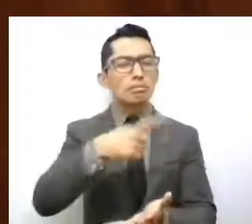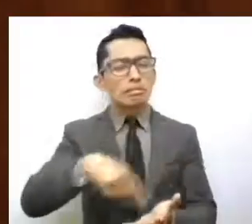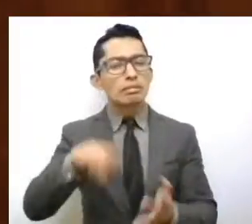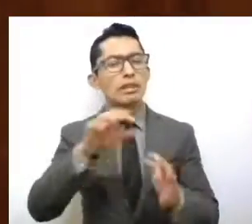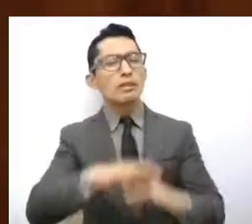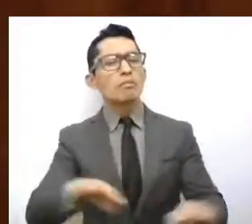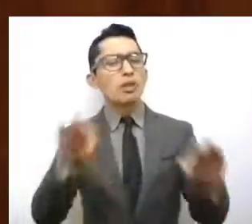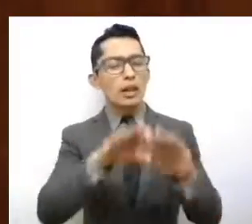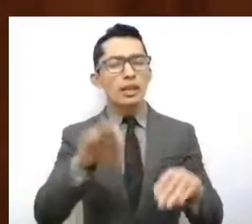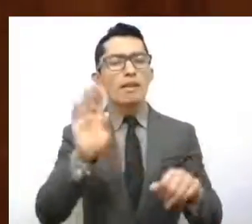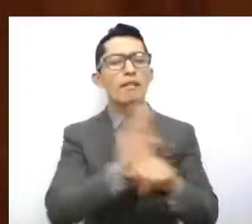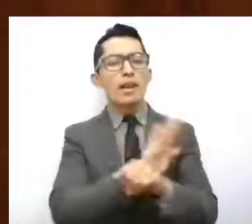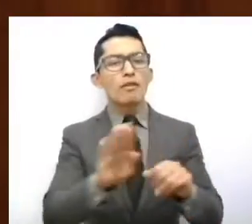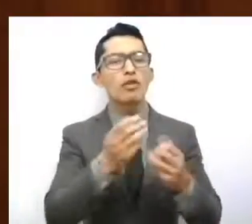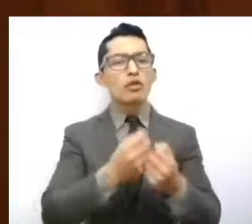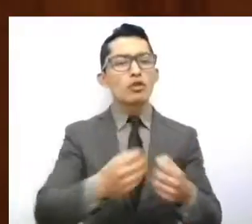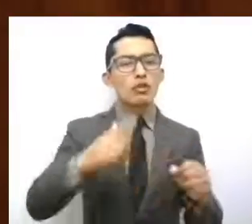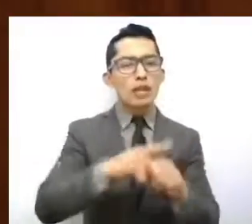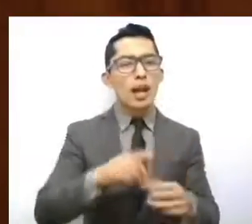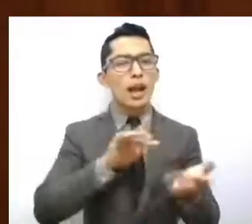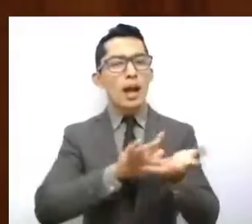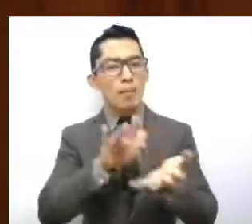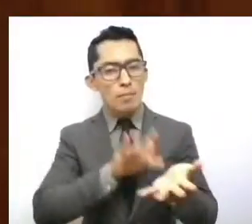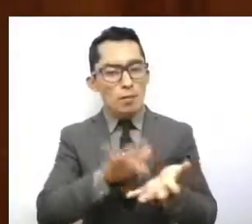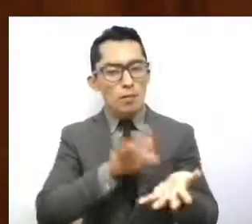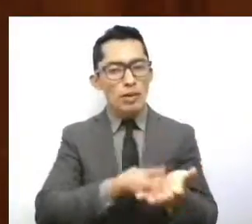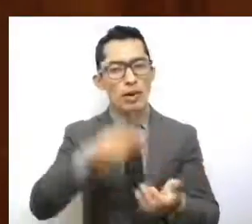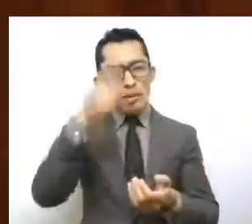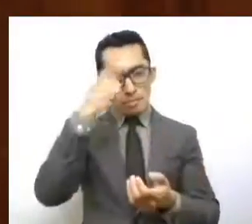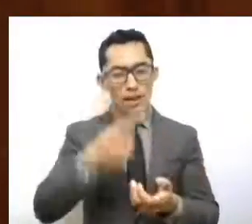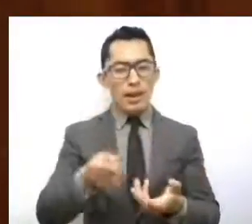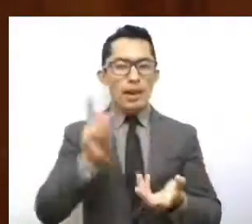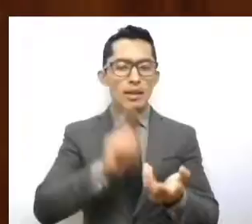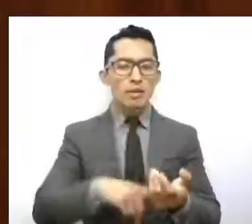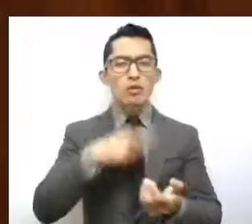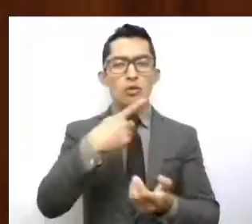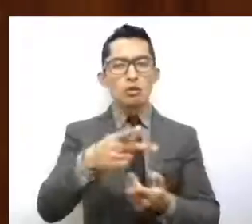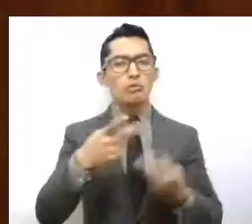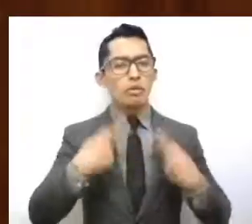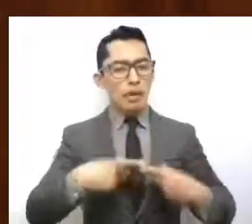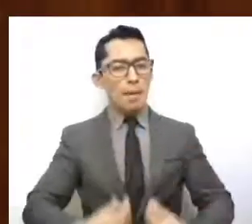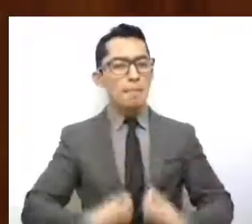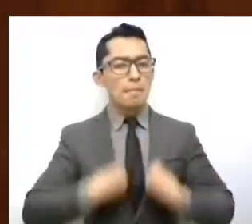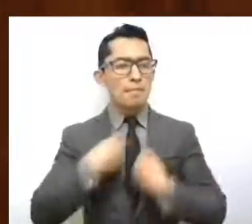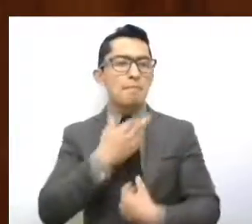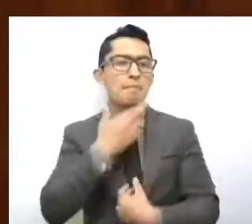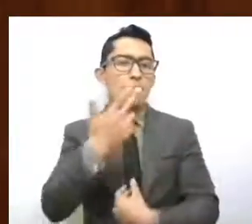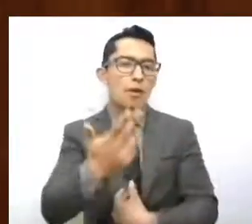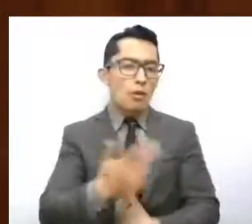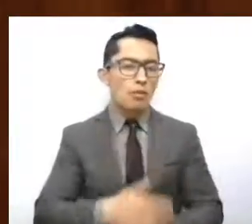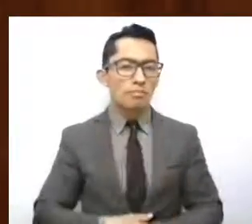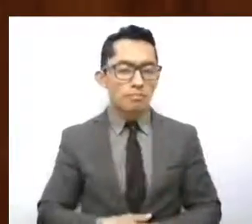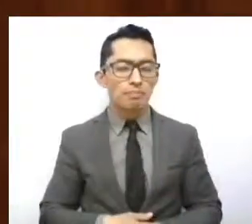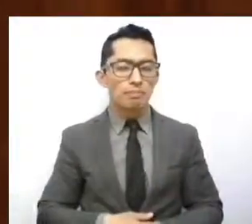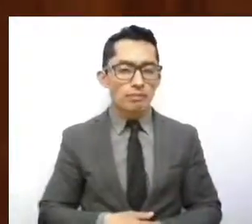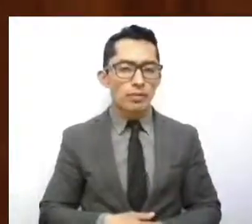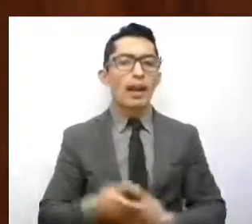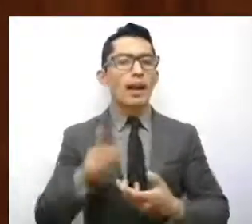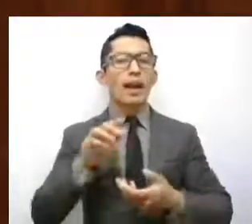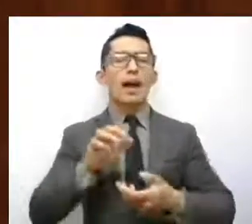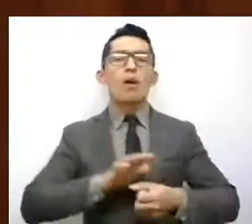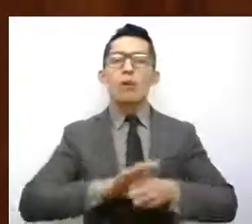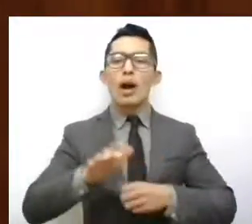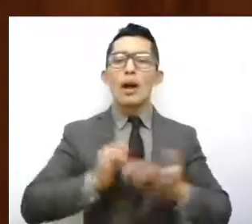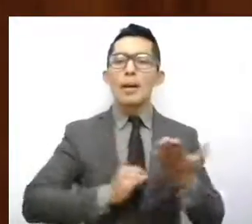beneficios sociales que contribuyen a mejorar las condiciones de la población. En sus resolutivos, el